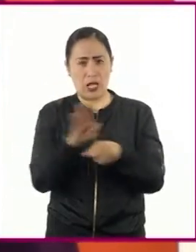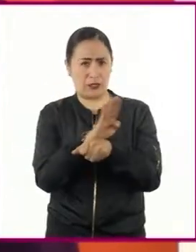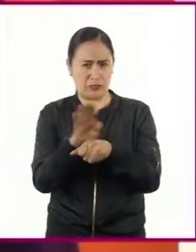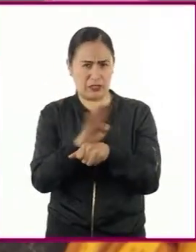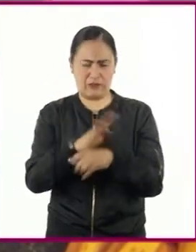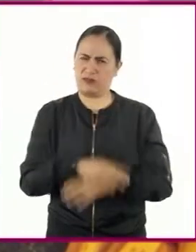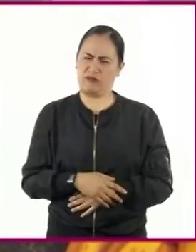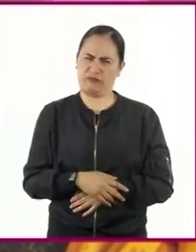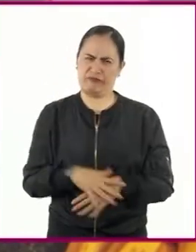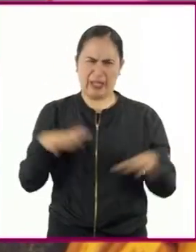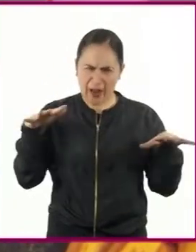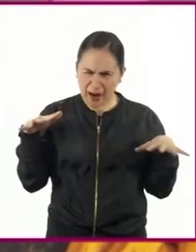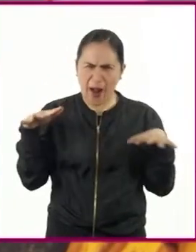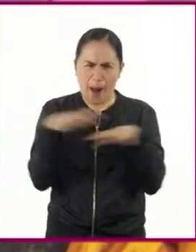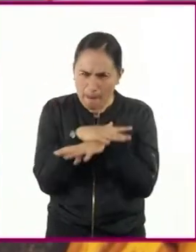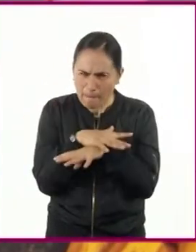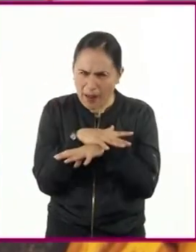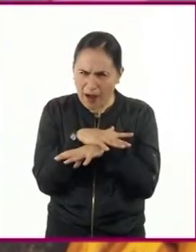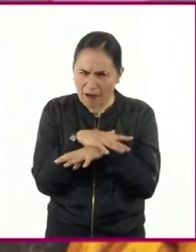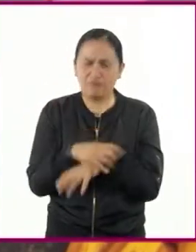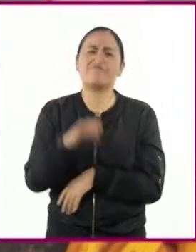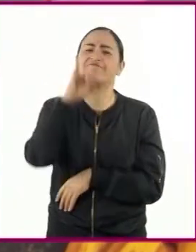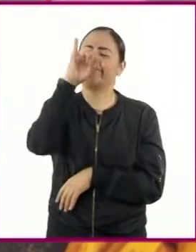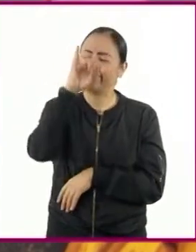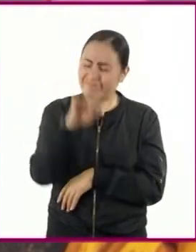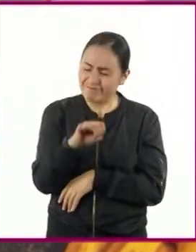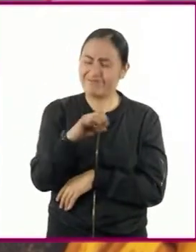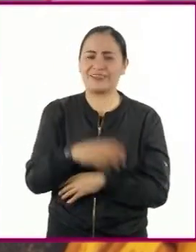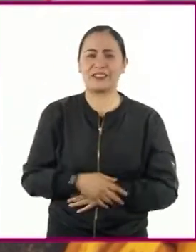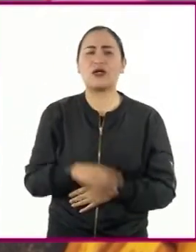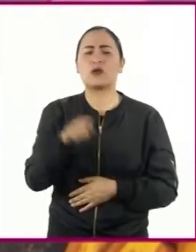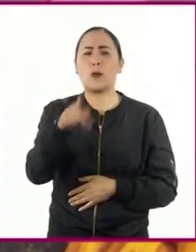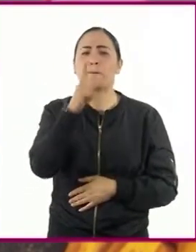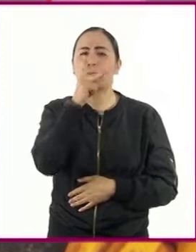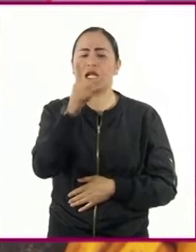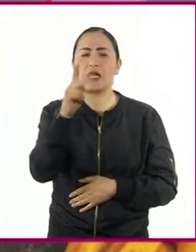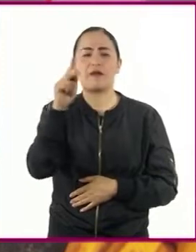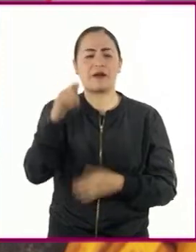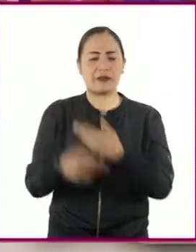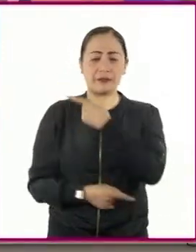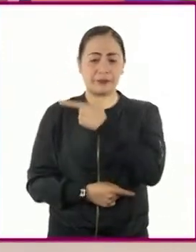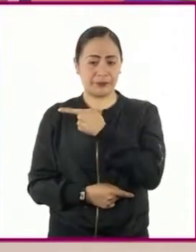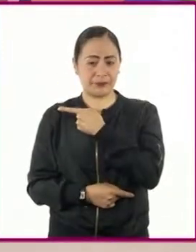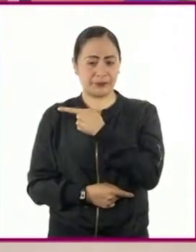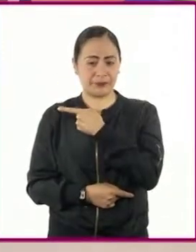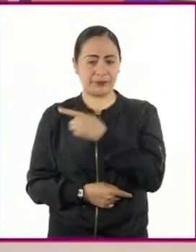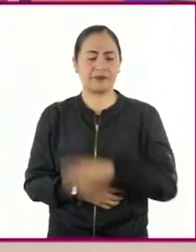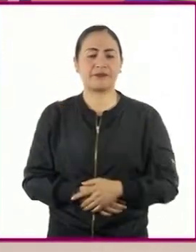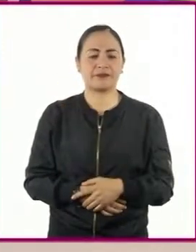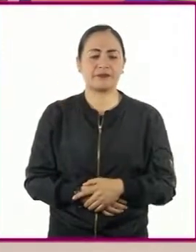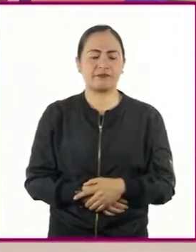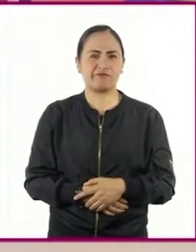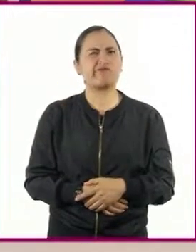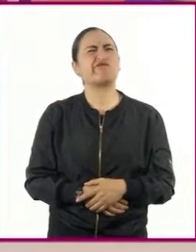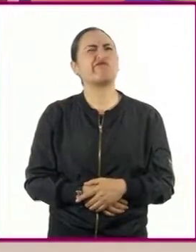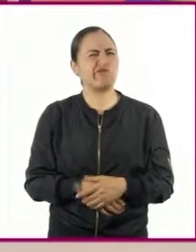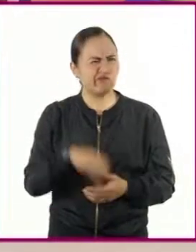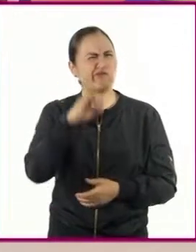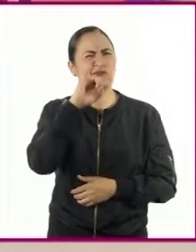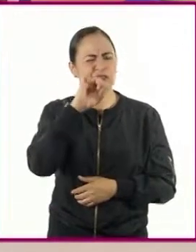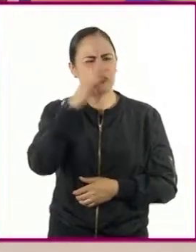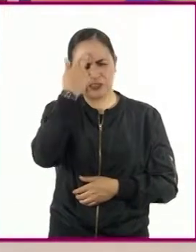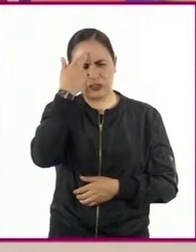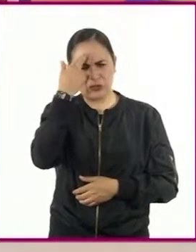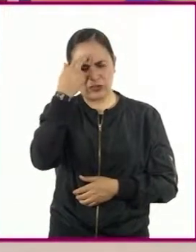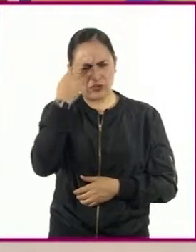Sí, maestro. ¿Has escuchado mencionar la palabra transgénico? Sí, maestra. Recuerdo que son